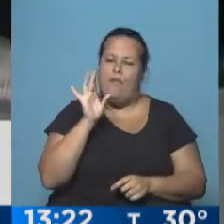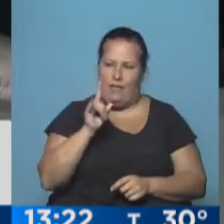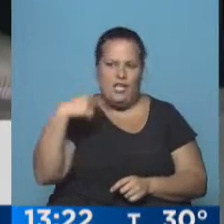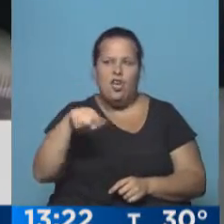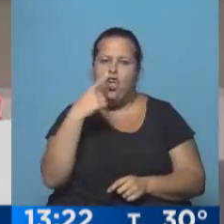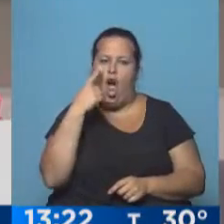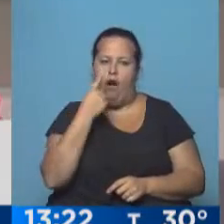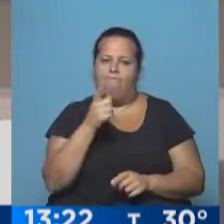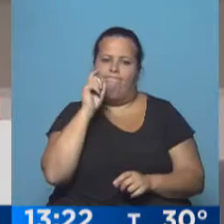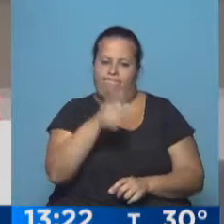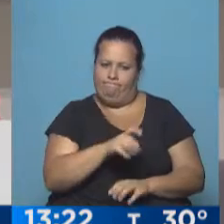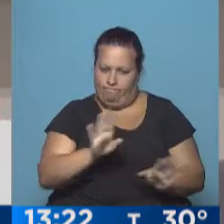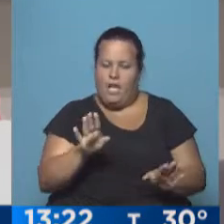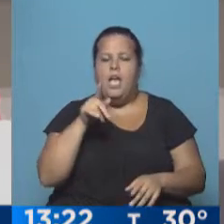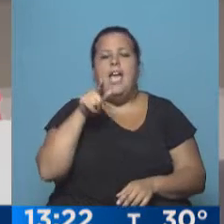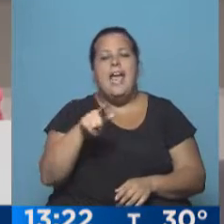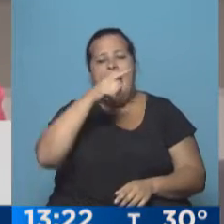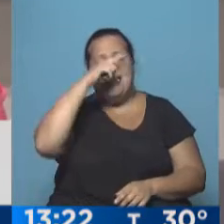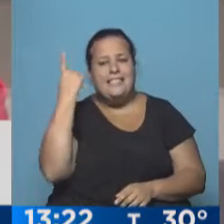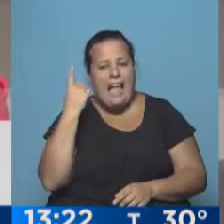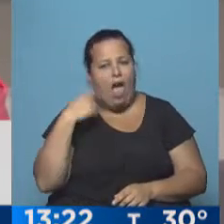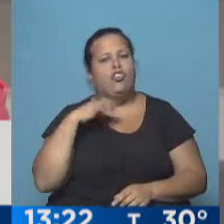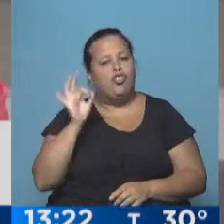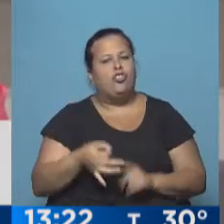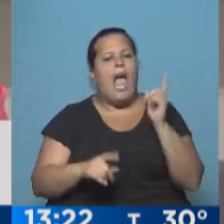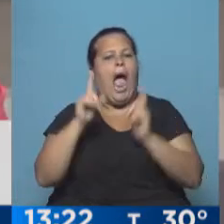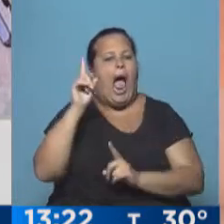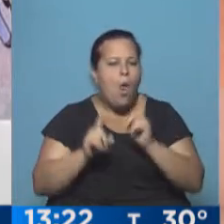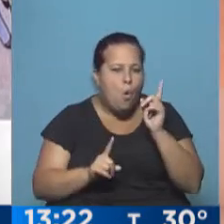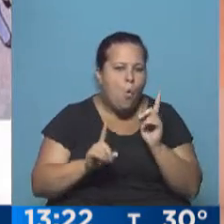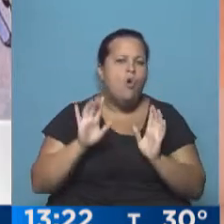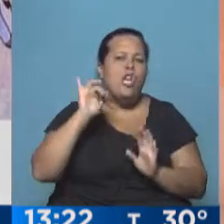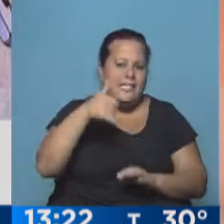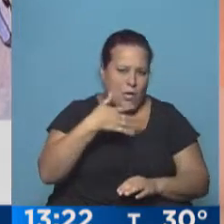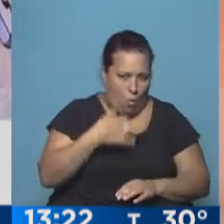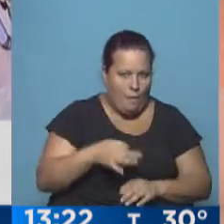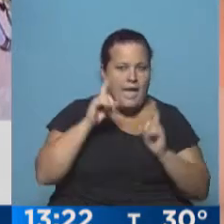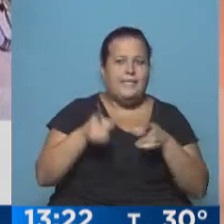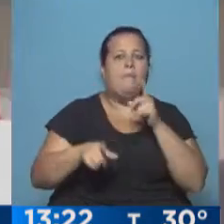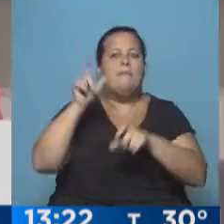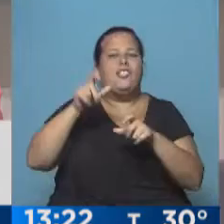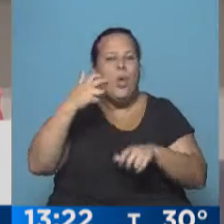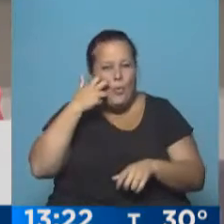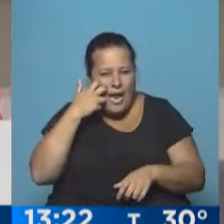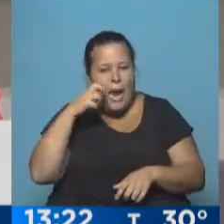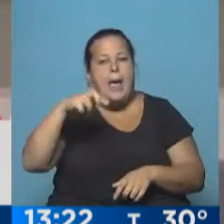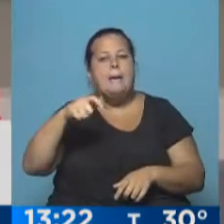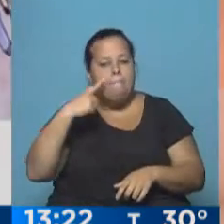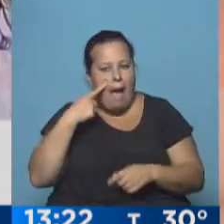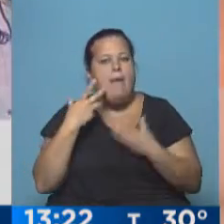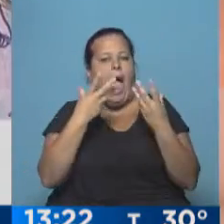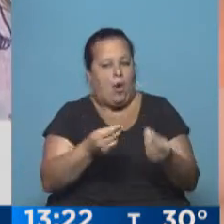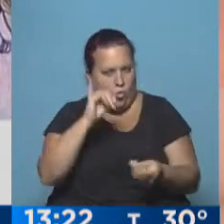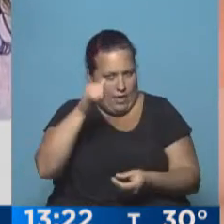lo reconozcan. Sí, en el caso del Estado, sé que en algunas ocasiones sí se cumple, incluso con las personas mayores. Por ahí el PAMI les pone una